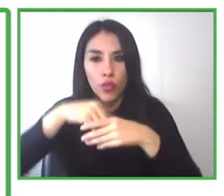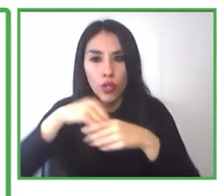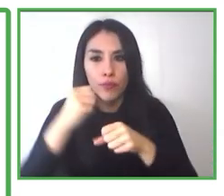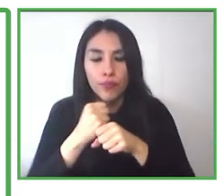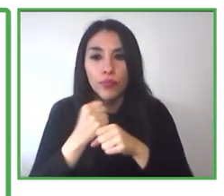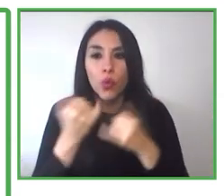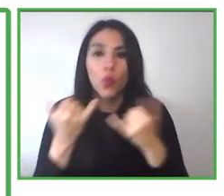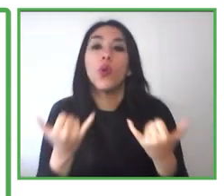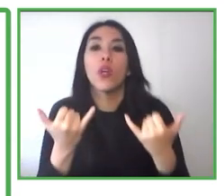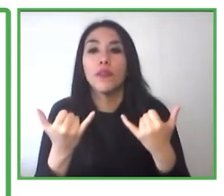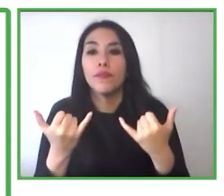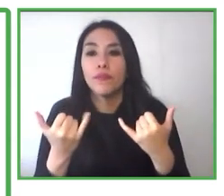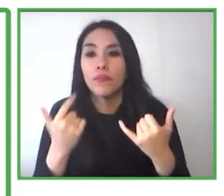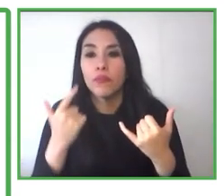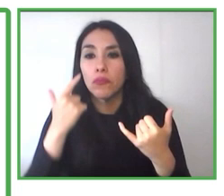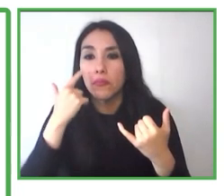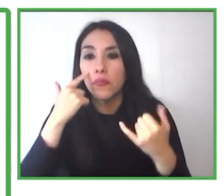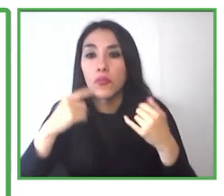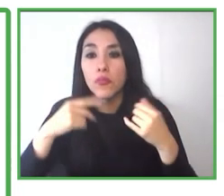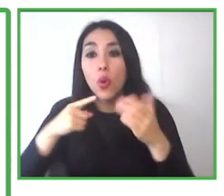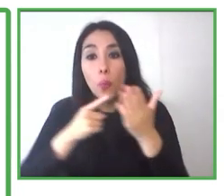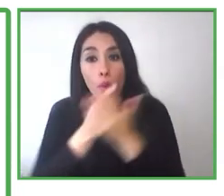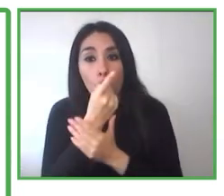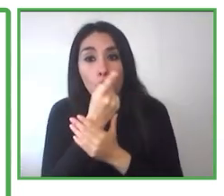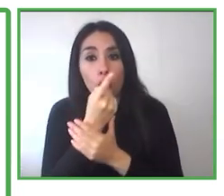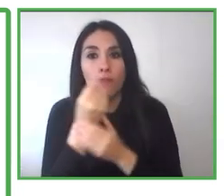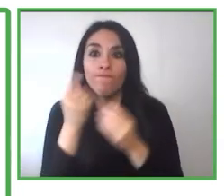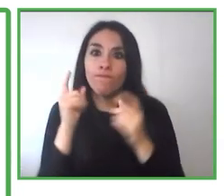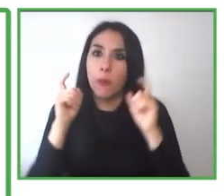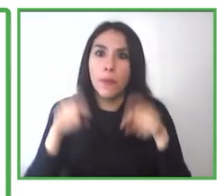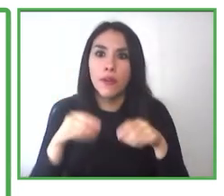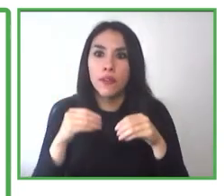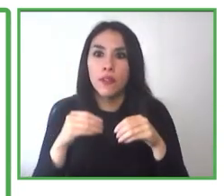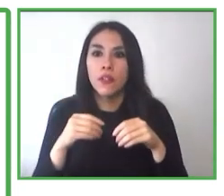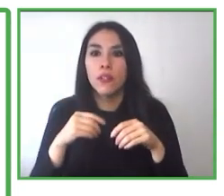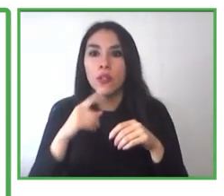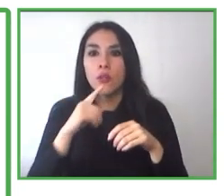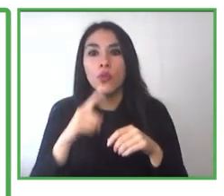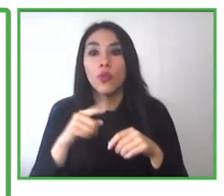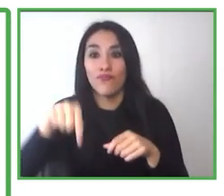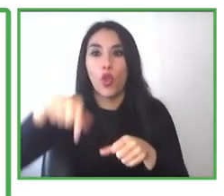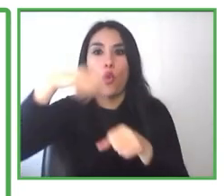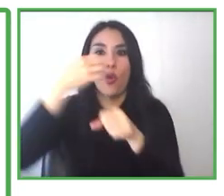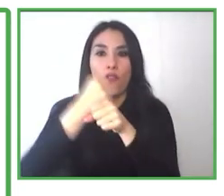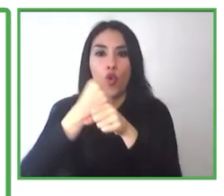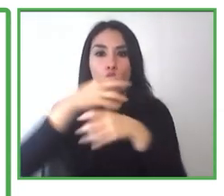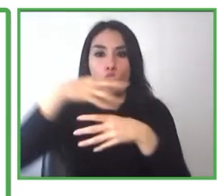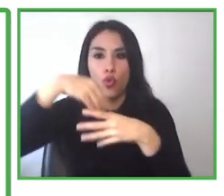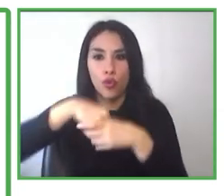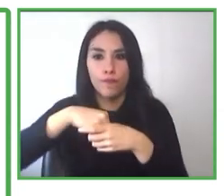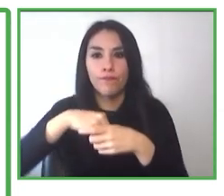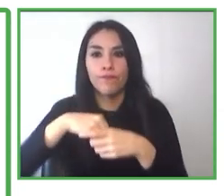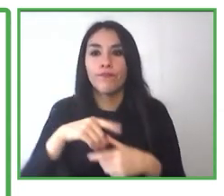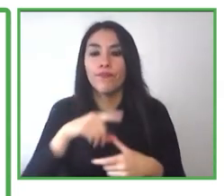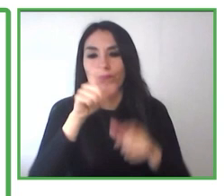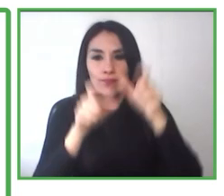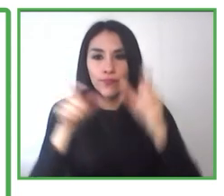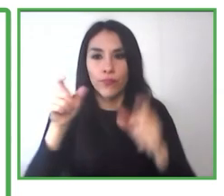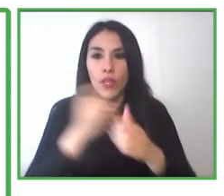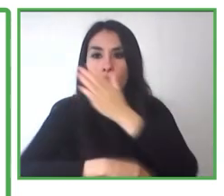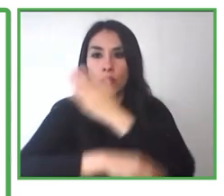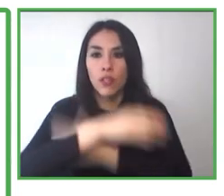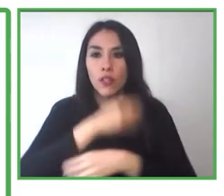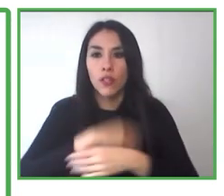en situación de discapacidad. No solamente a las personas, sino que también articular este trabajo colaborativo con las